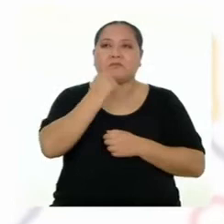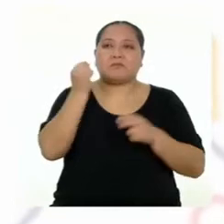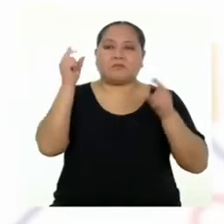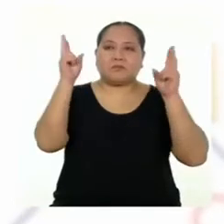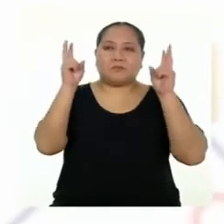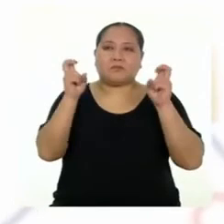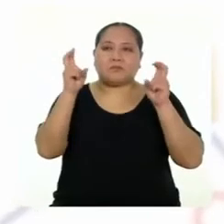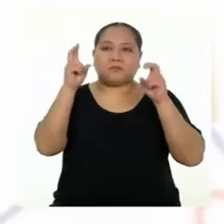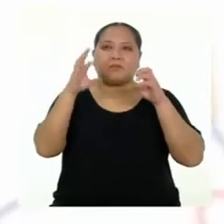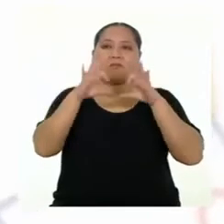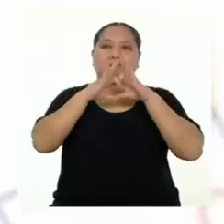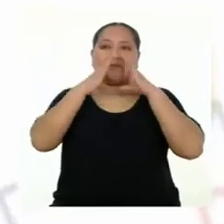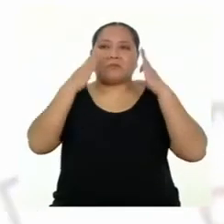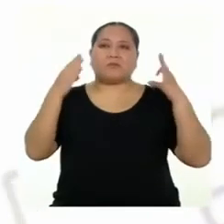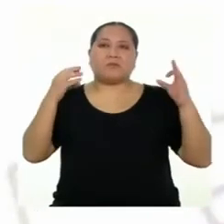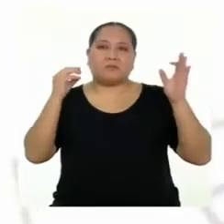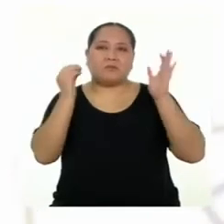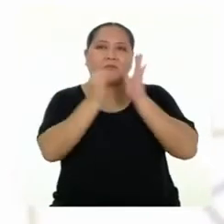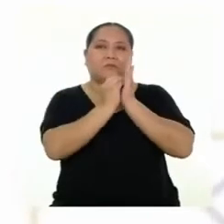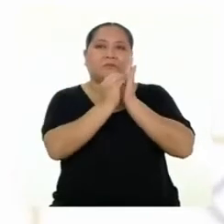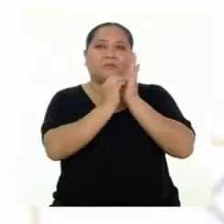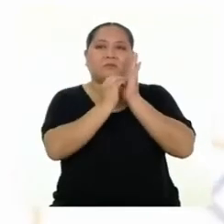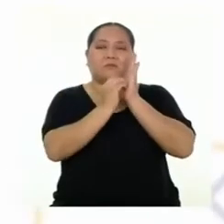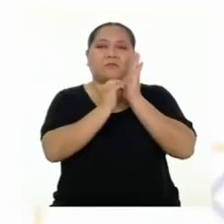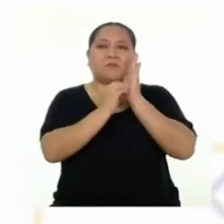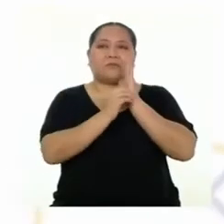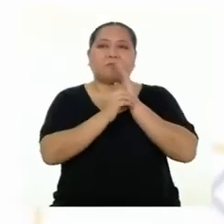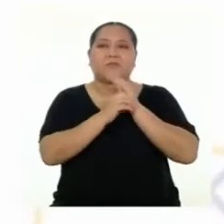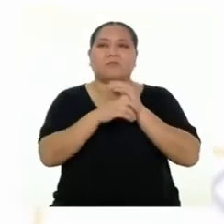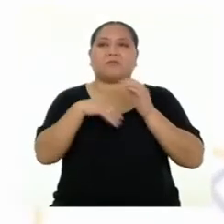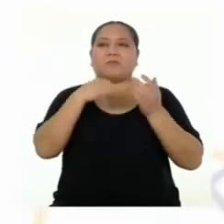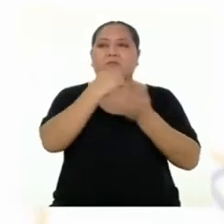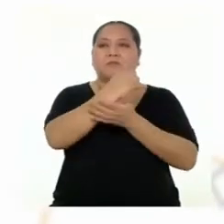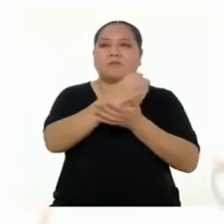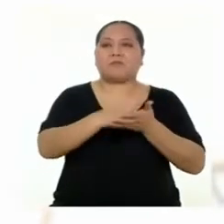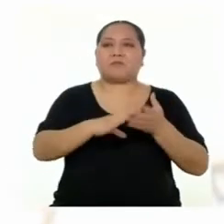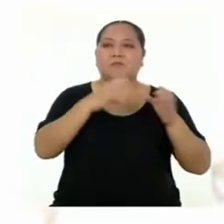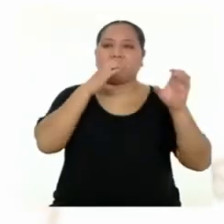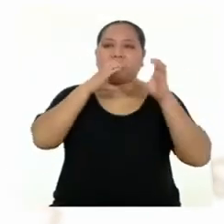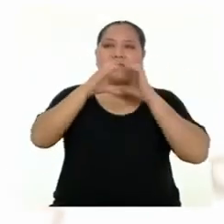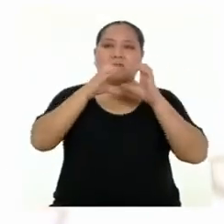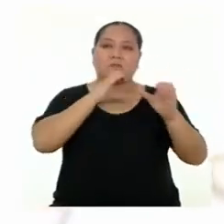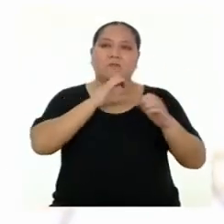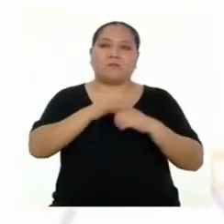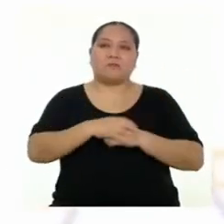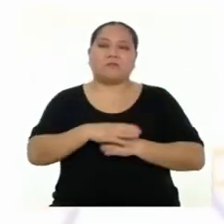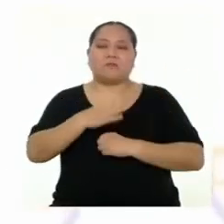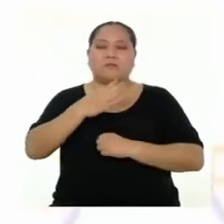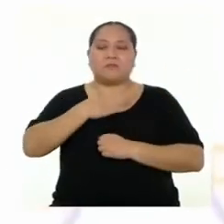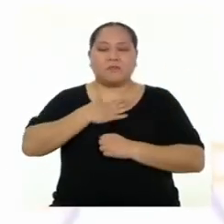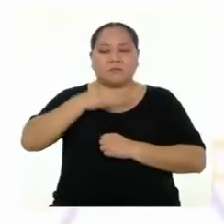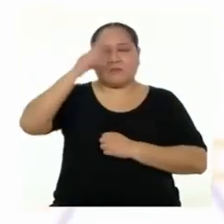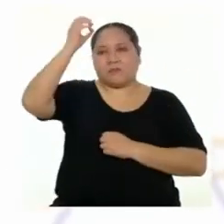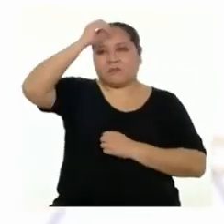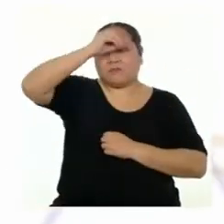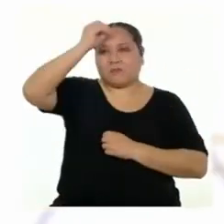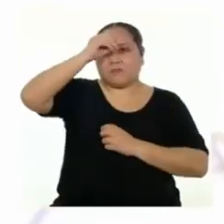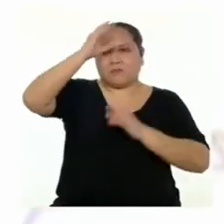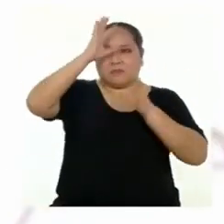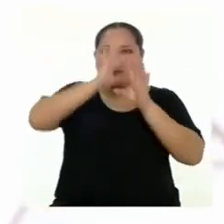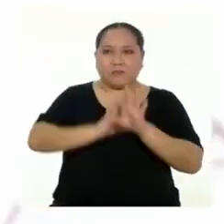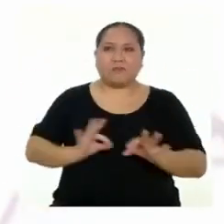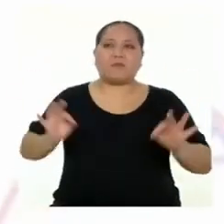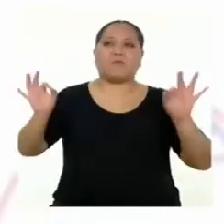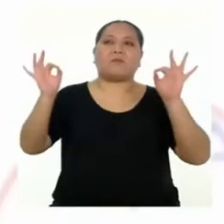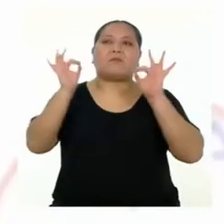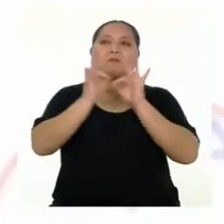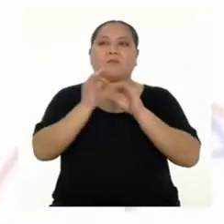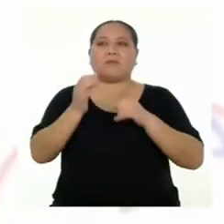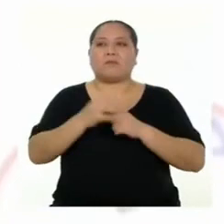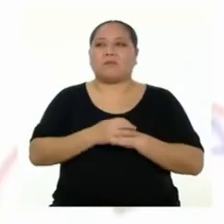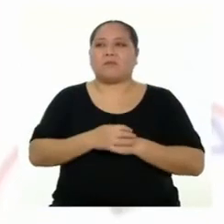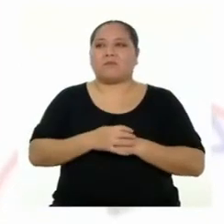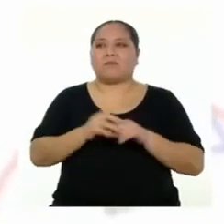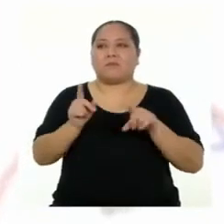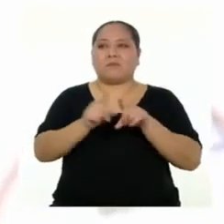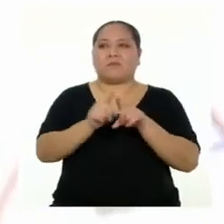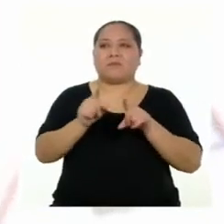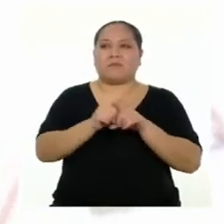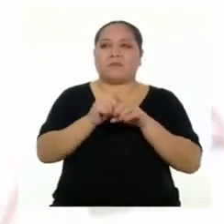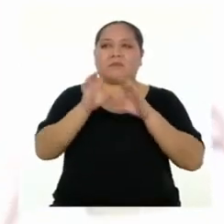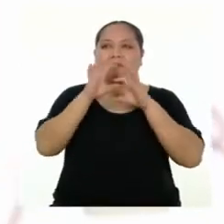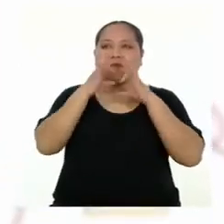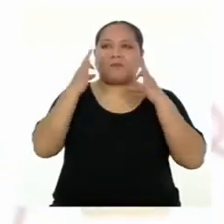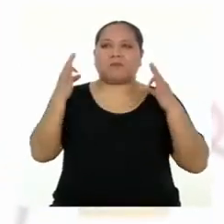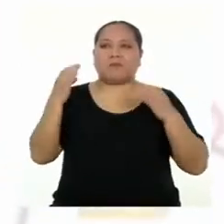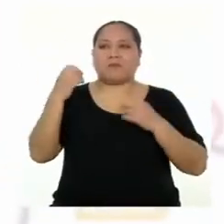título y la frase que escribí en la sección para el área de comunicación. Mi opinión es importante. Y también la